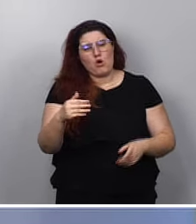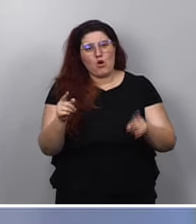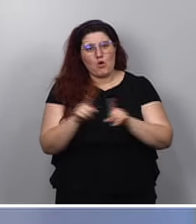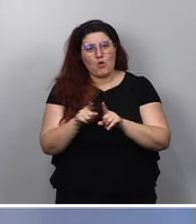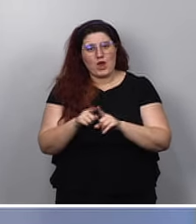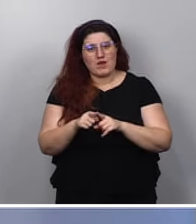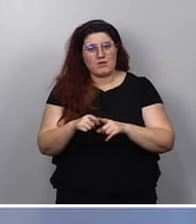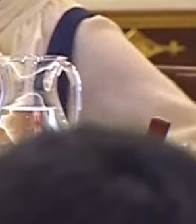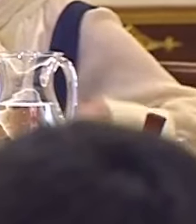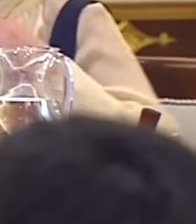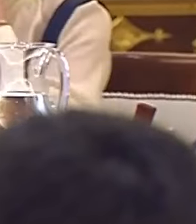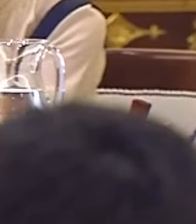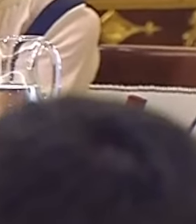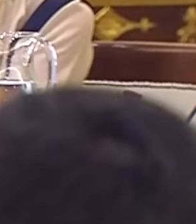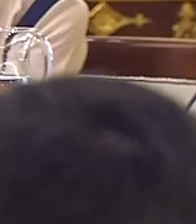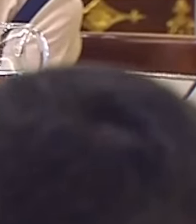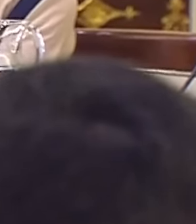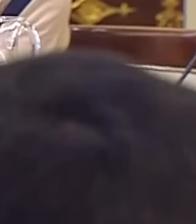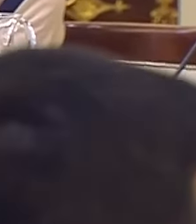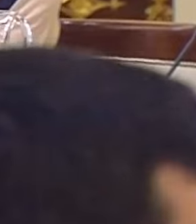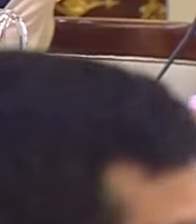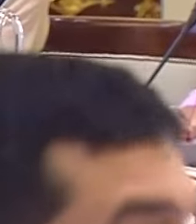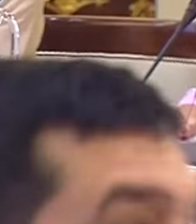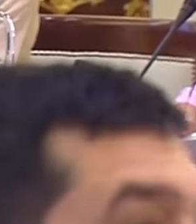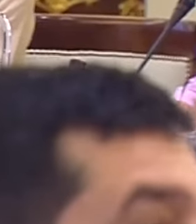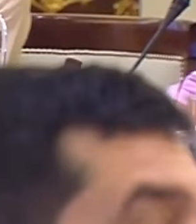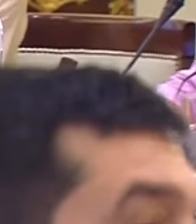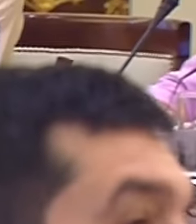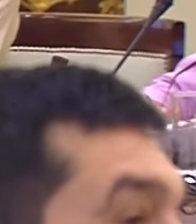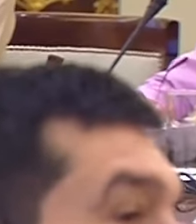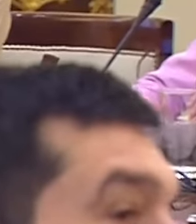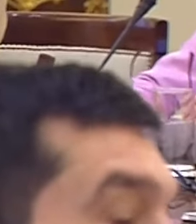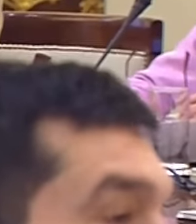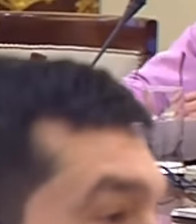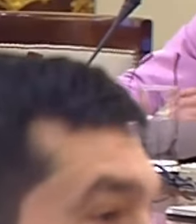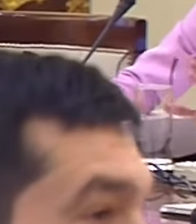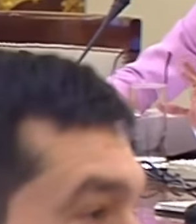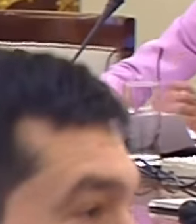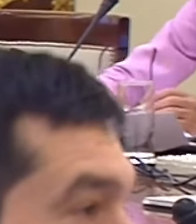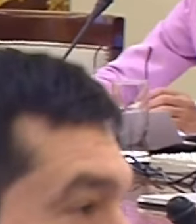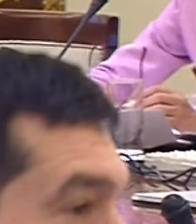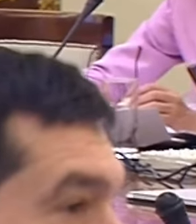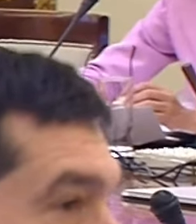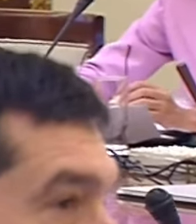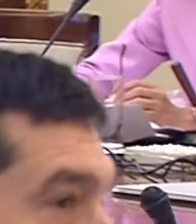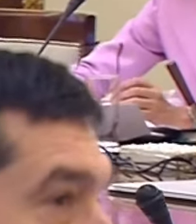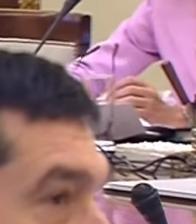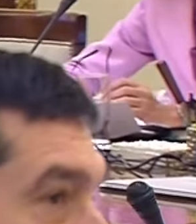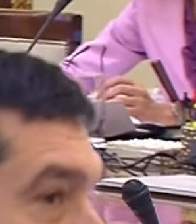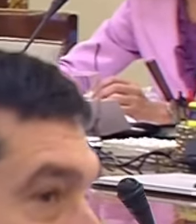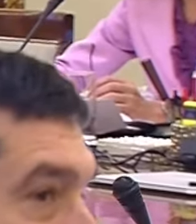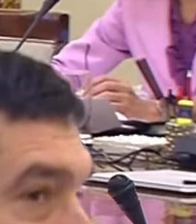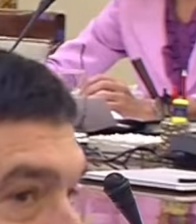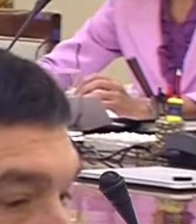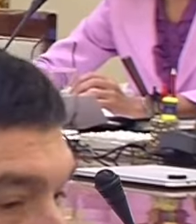macroresidencias, sino por poner los recursos necesarios para que la gente pueda vivir en su casa, en su barrio, en su